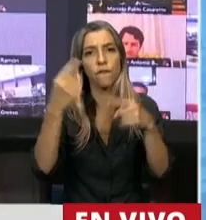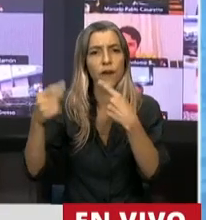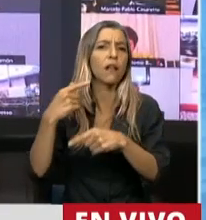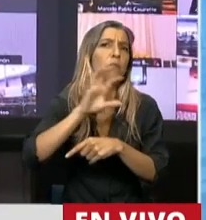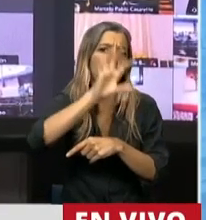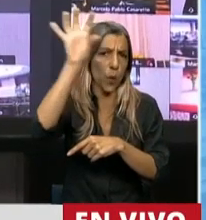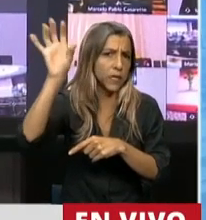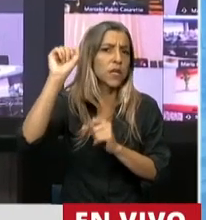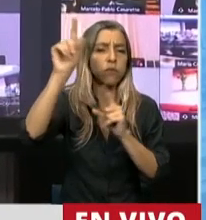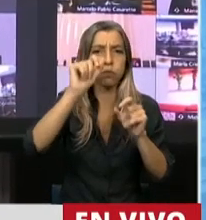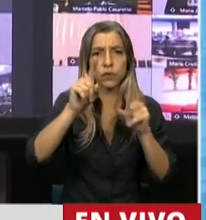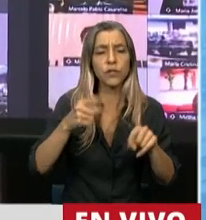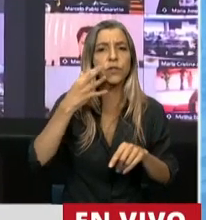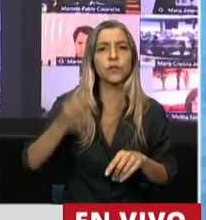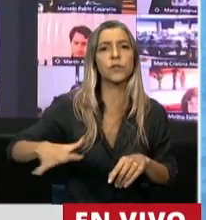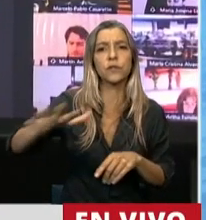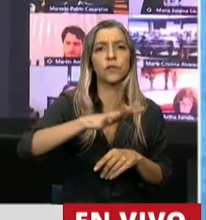provincias, con distintas realidades.